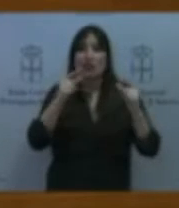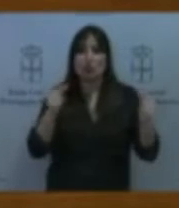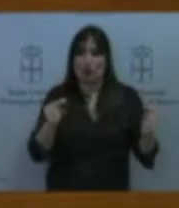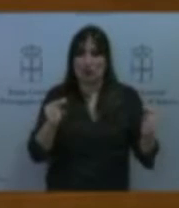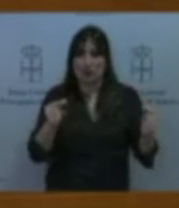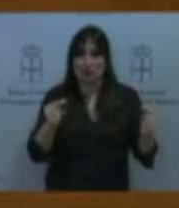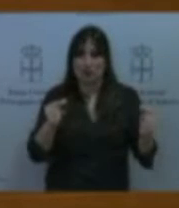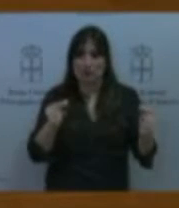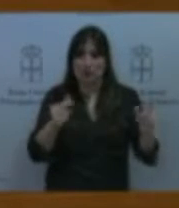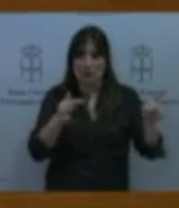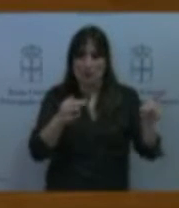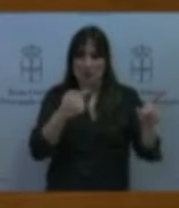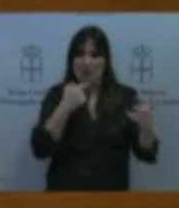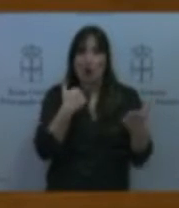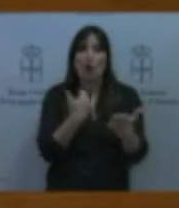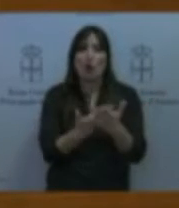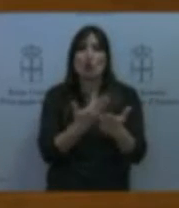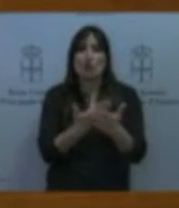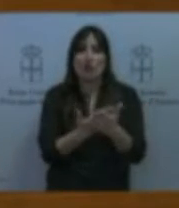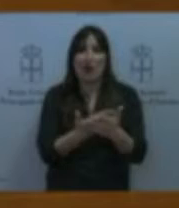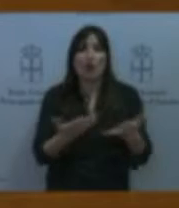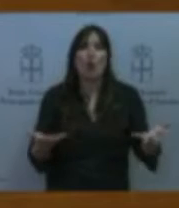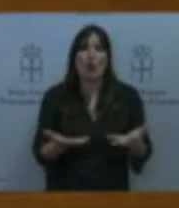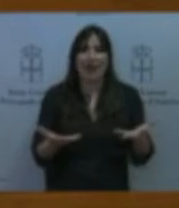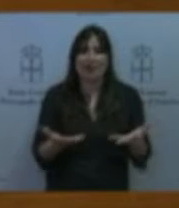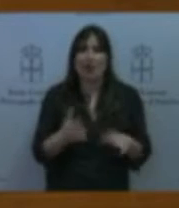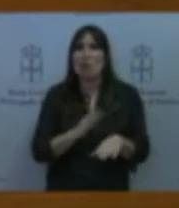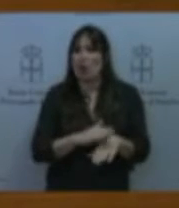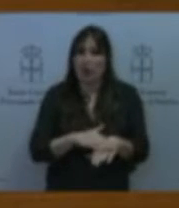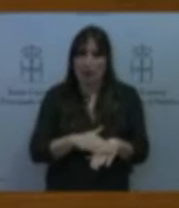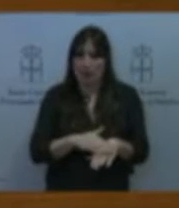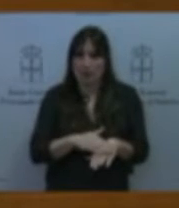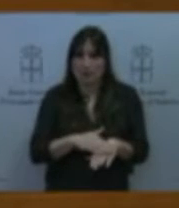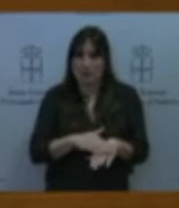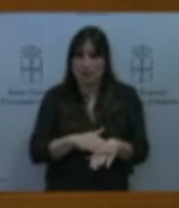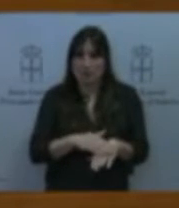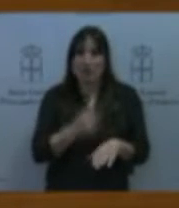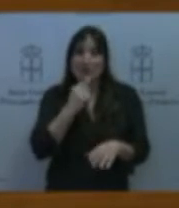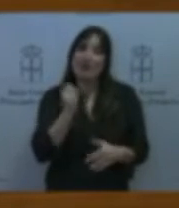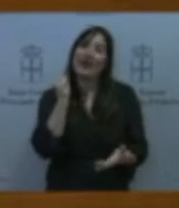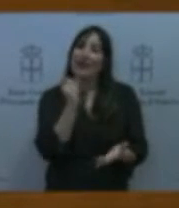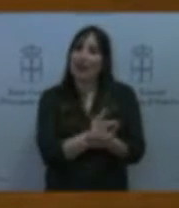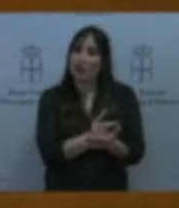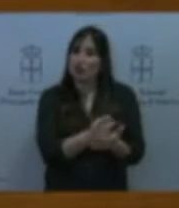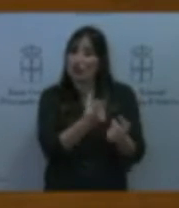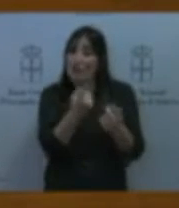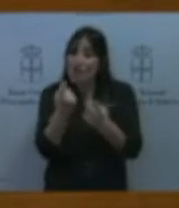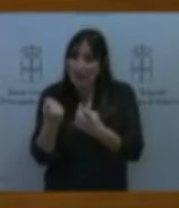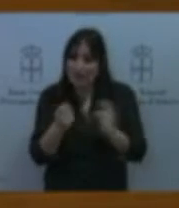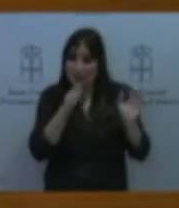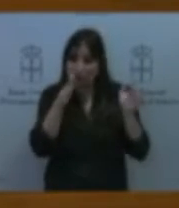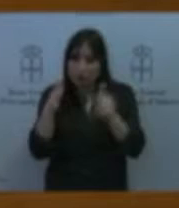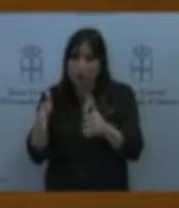por la que usted ha hecho esta interpelación los retos perdientes de abordar en materia de movilidad en el medio